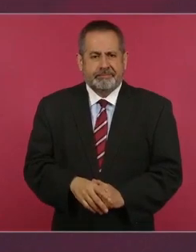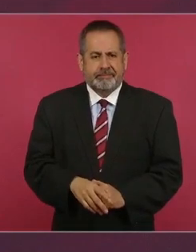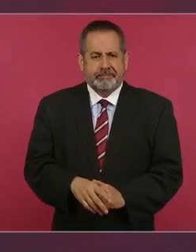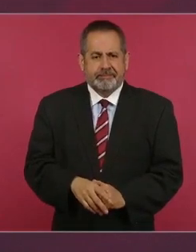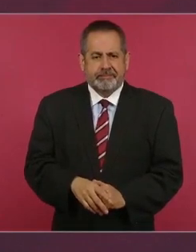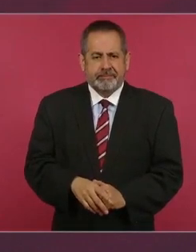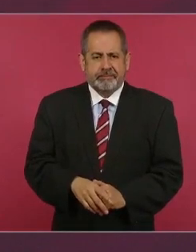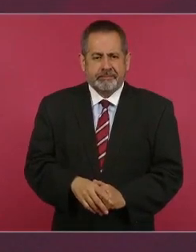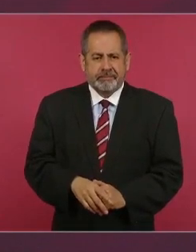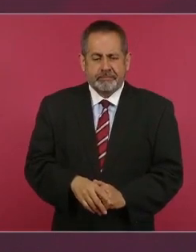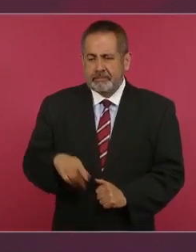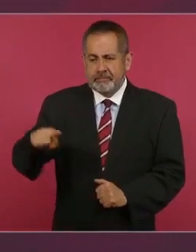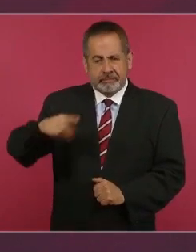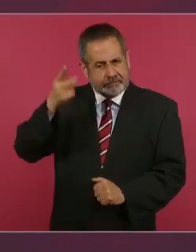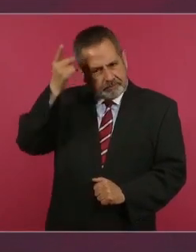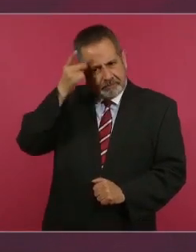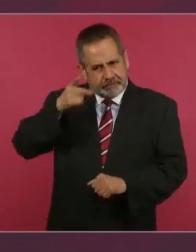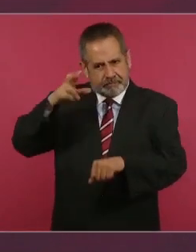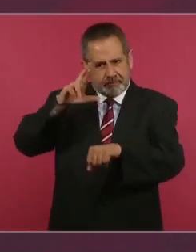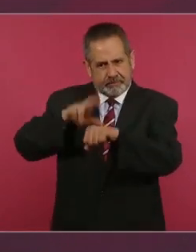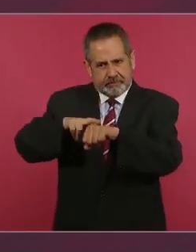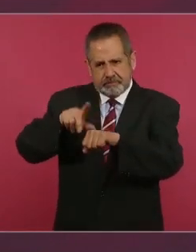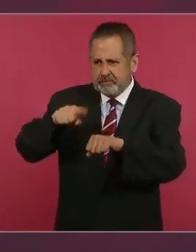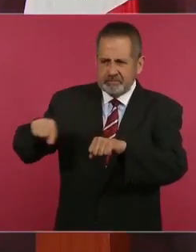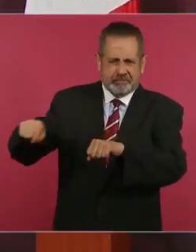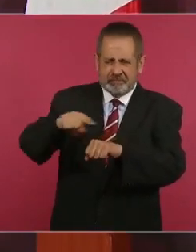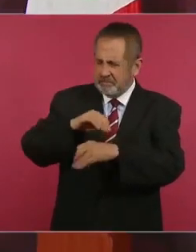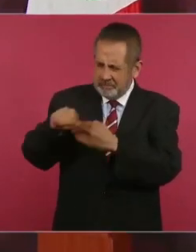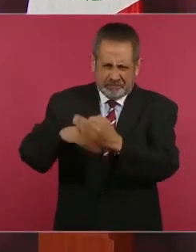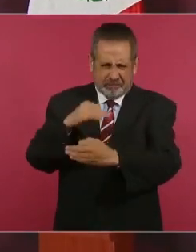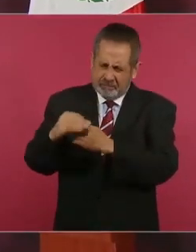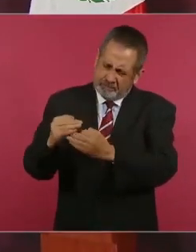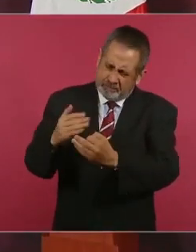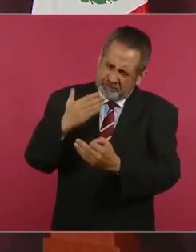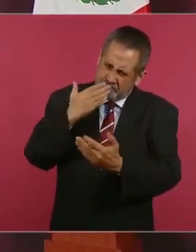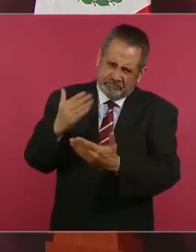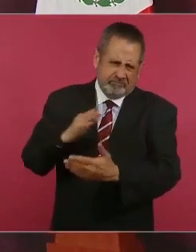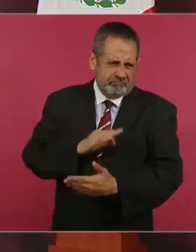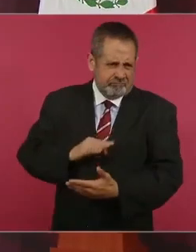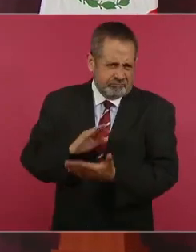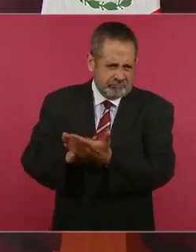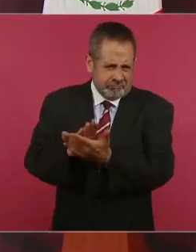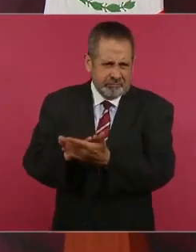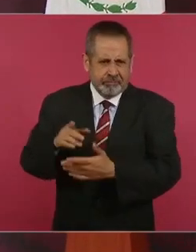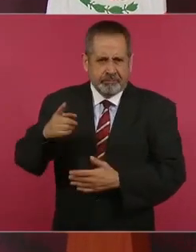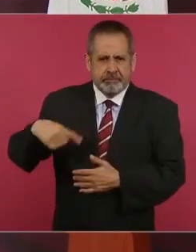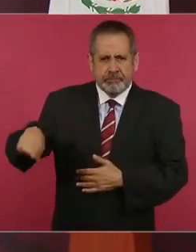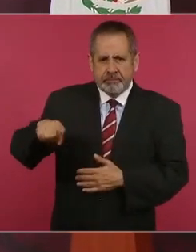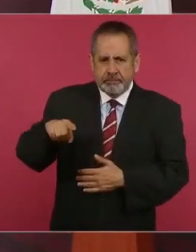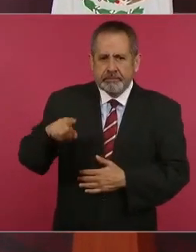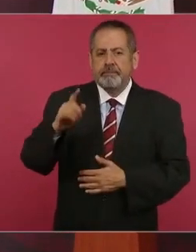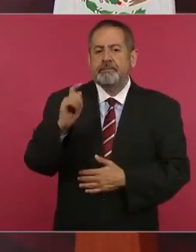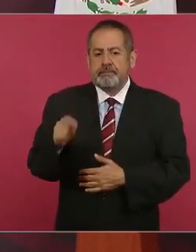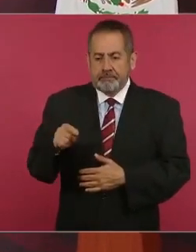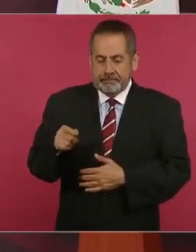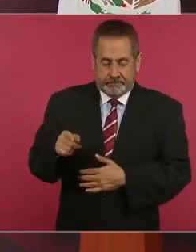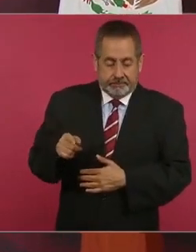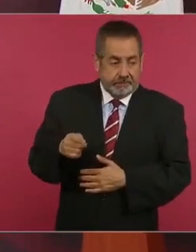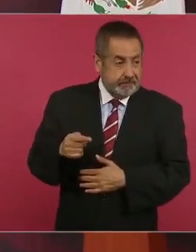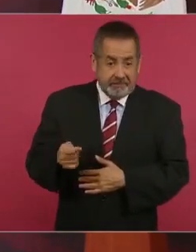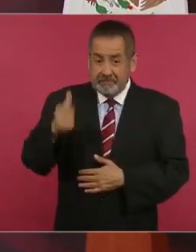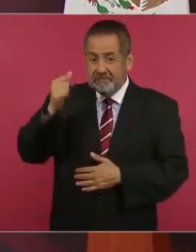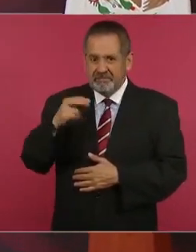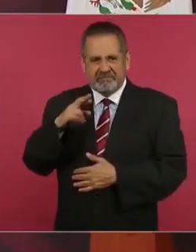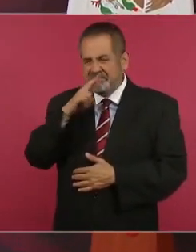A los directivos, a todos los que desde el primer momento se